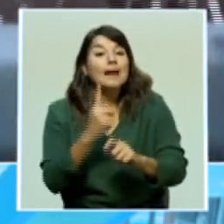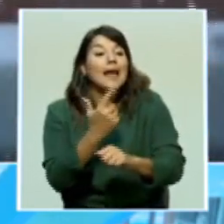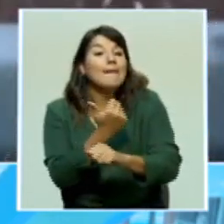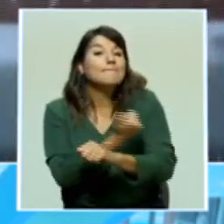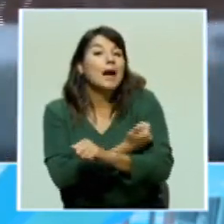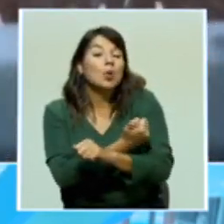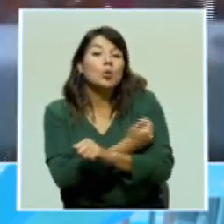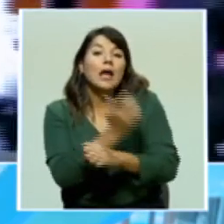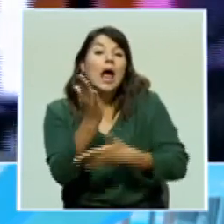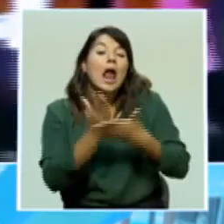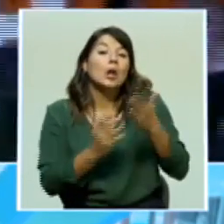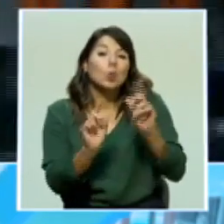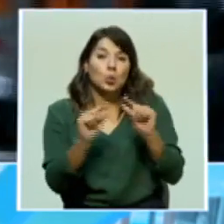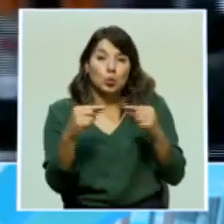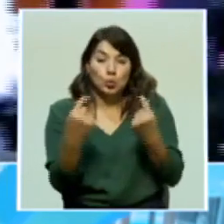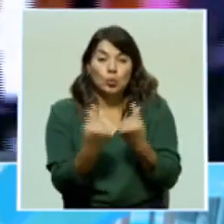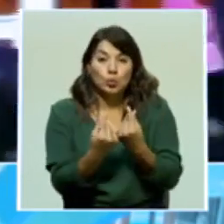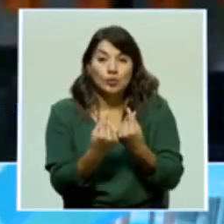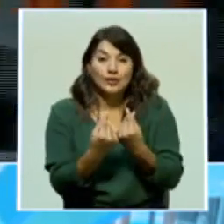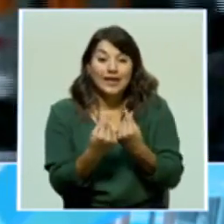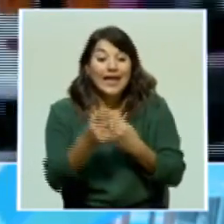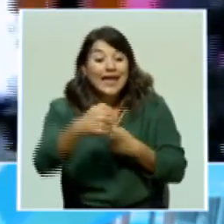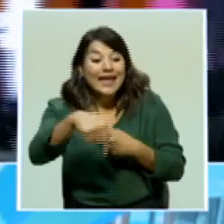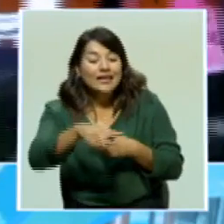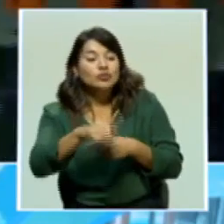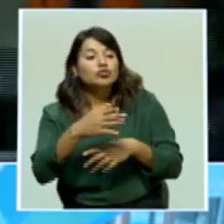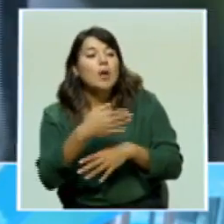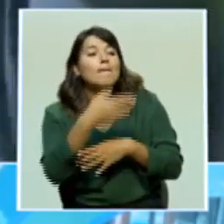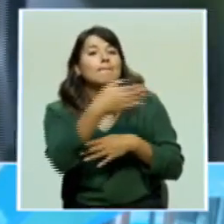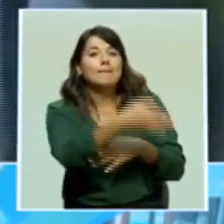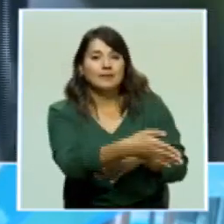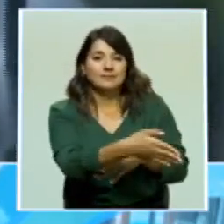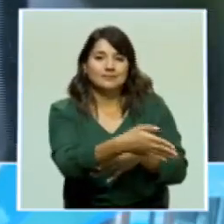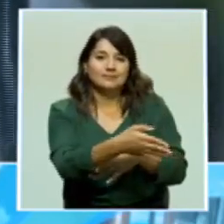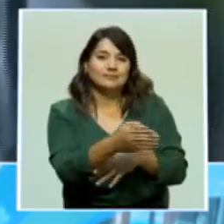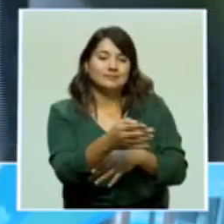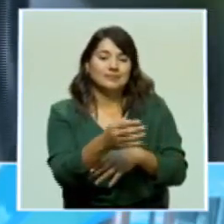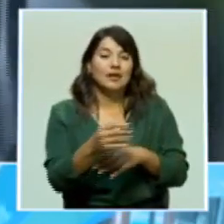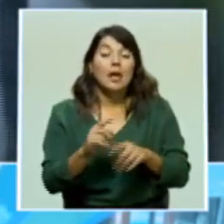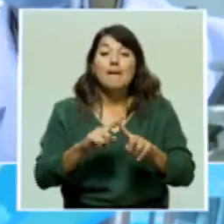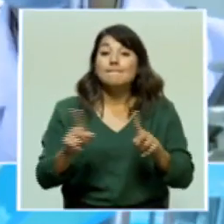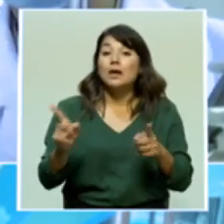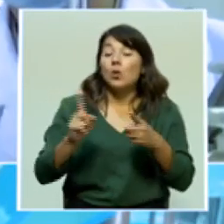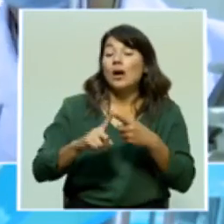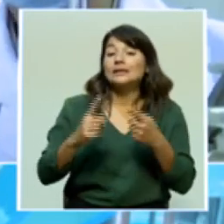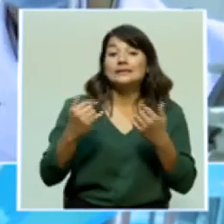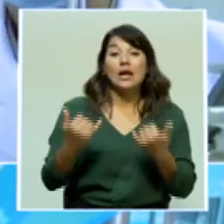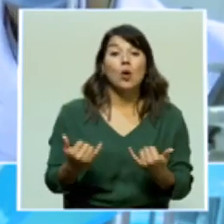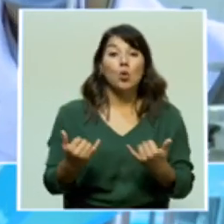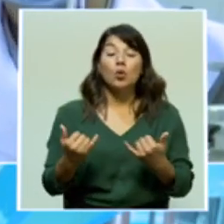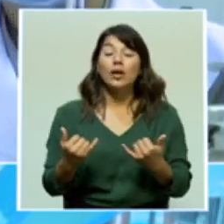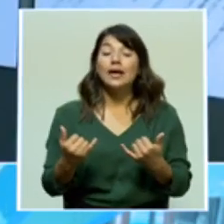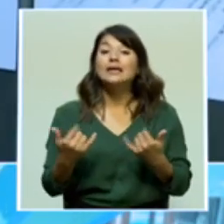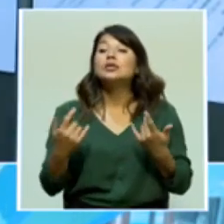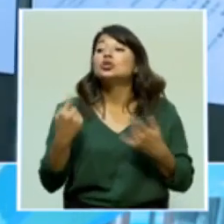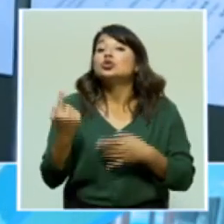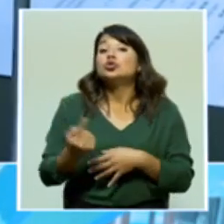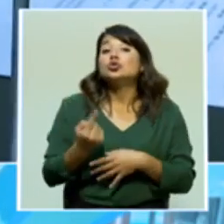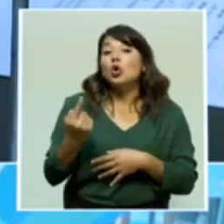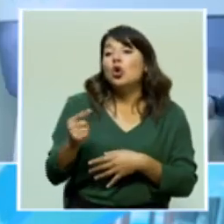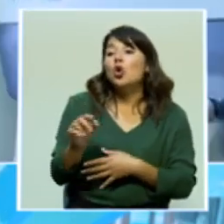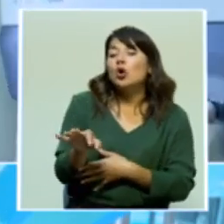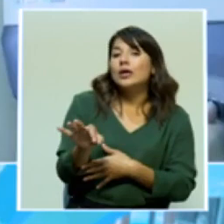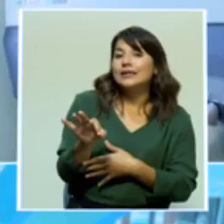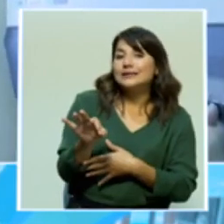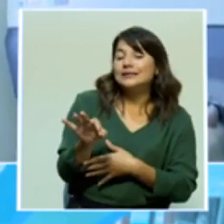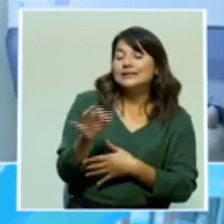desplazaría a un lugar, pero en, por el momento, se tiene establecido de que una